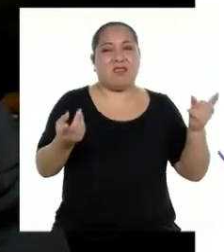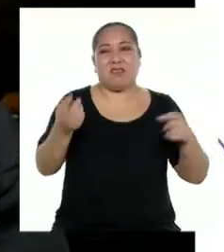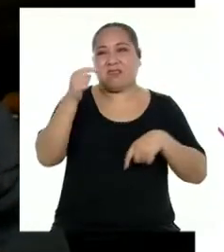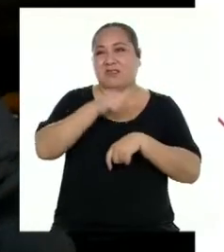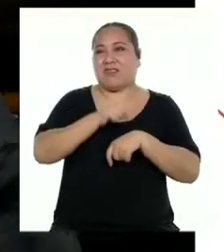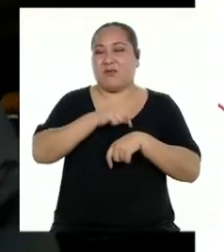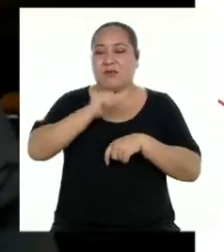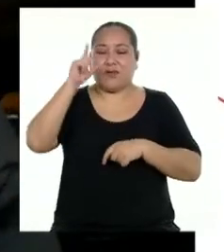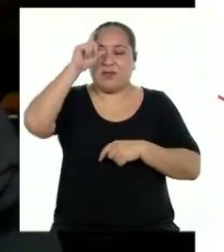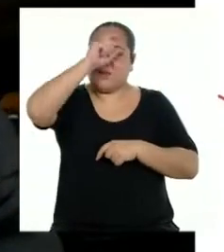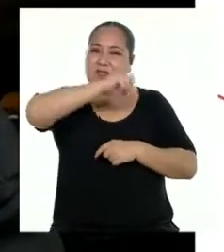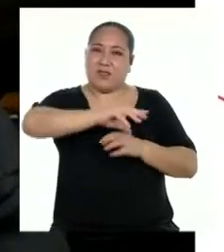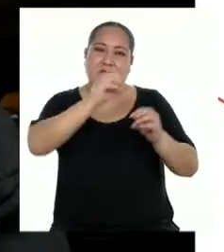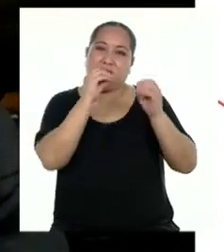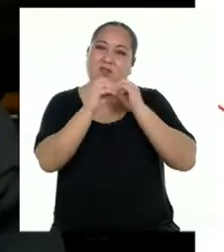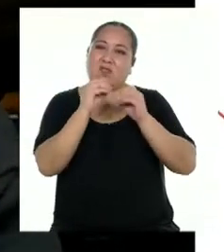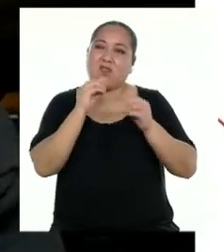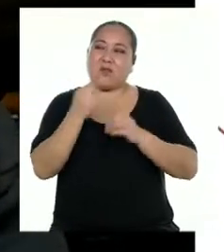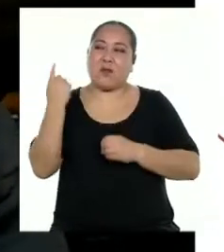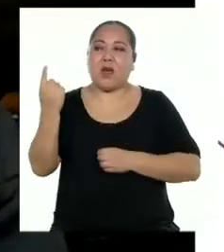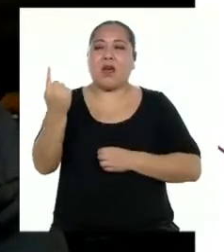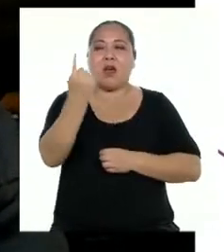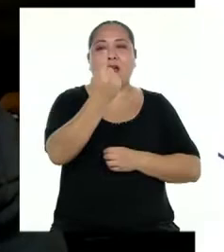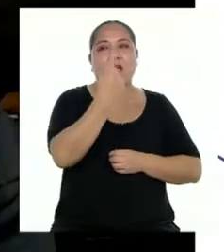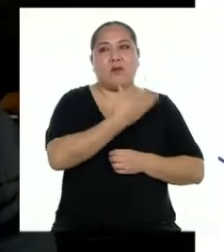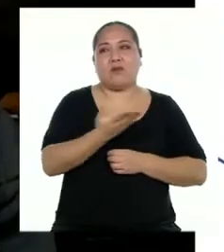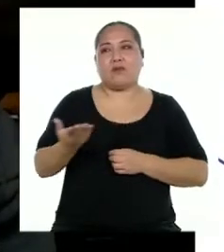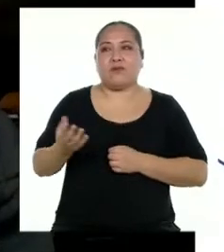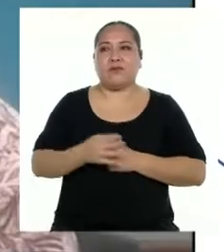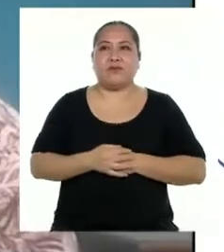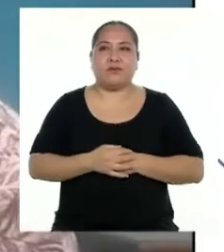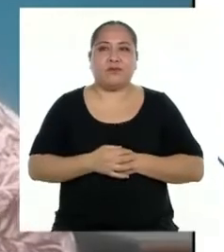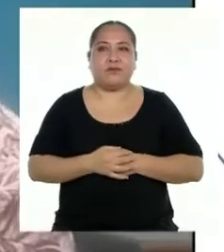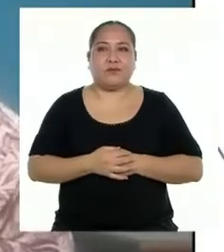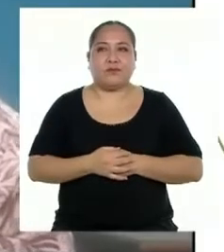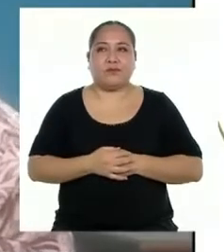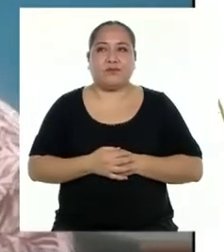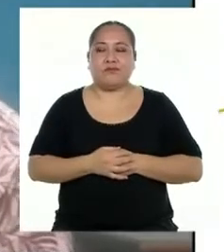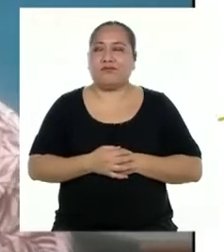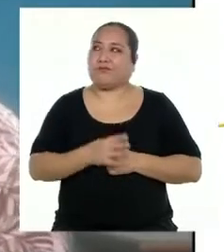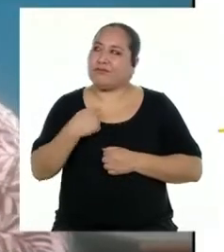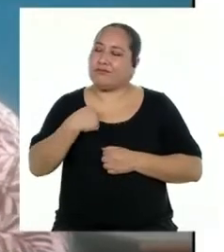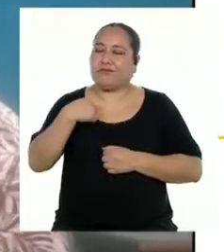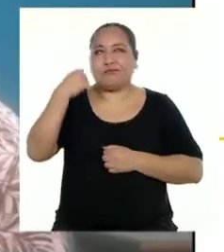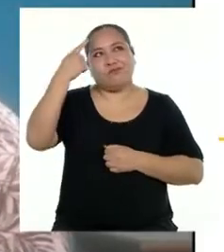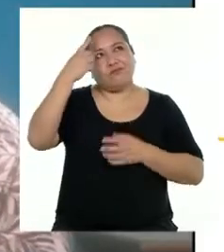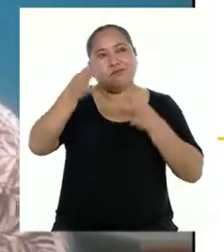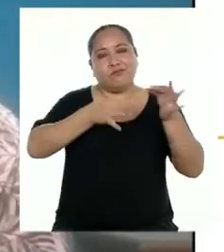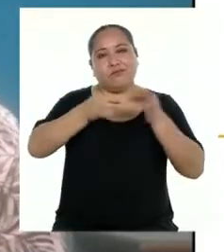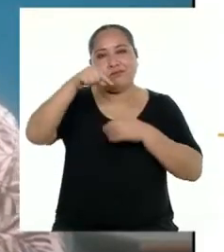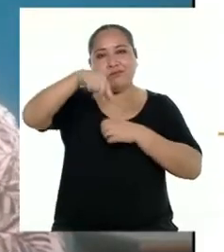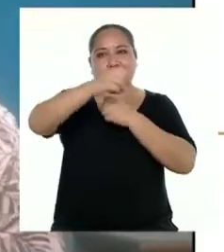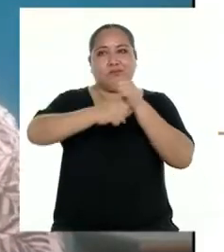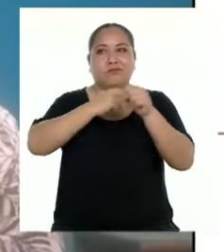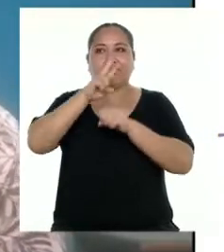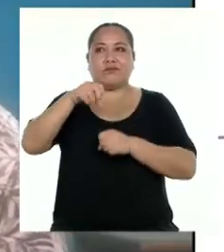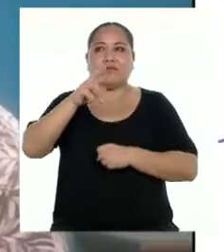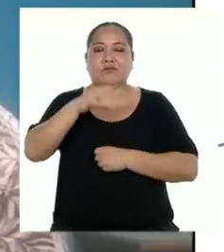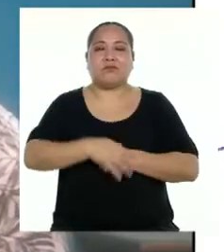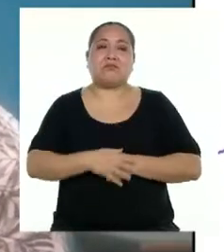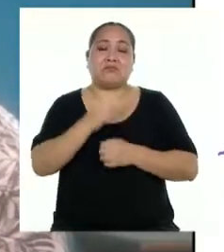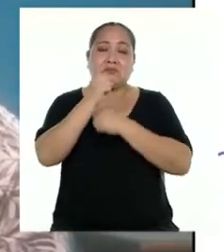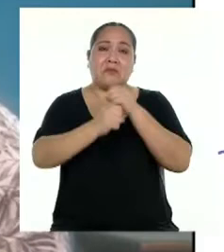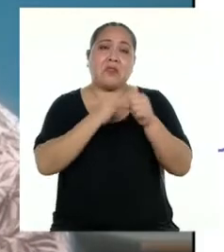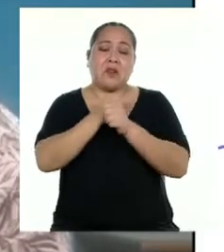difíciles de afrontar para cada uno de nosotros. Yaremis, yo describiría este 2020 como un año de